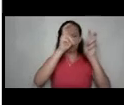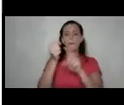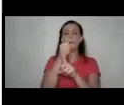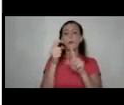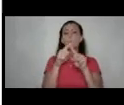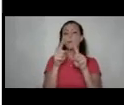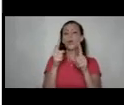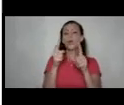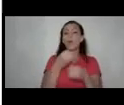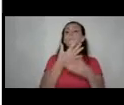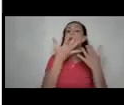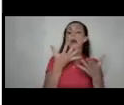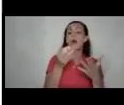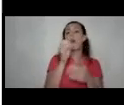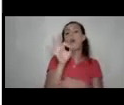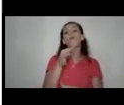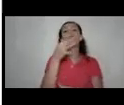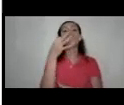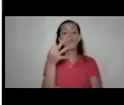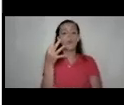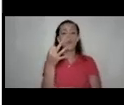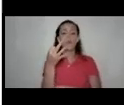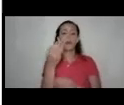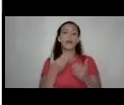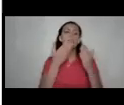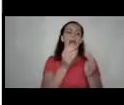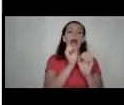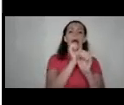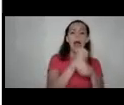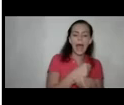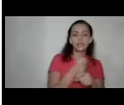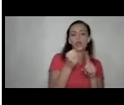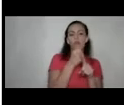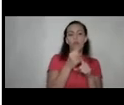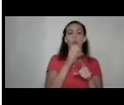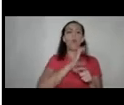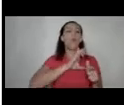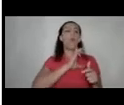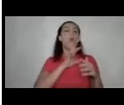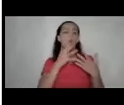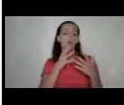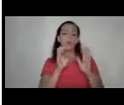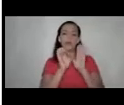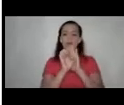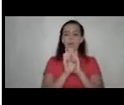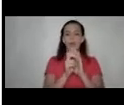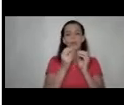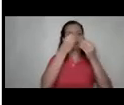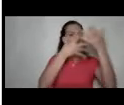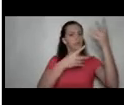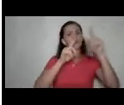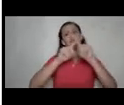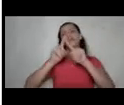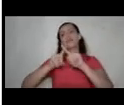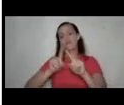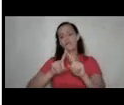manifestaciones o la forma en que se llevan a cabo, se hacen conductualmente, pueden ser realmente muy, muy, muy variadas. Y